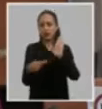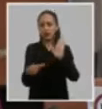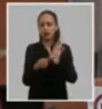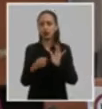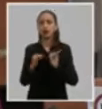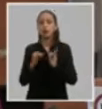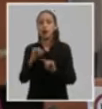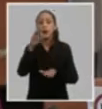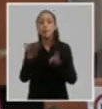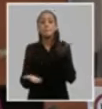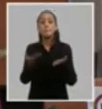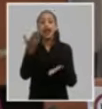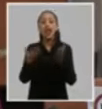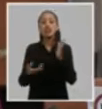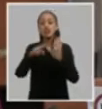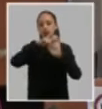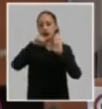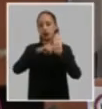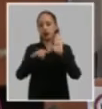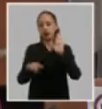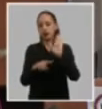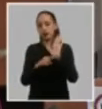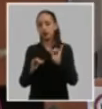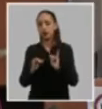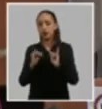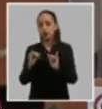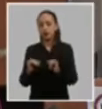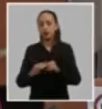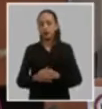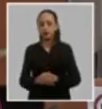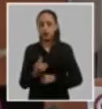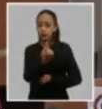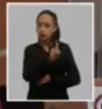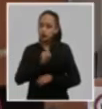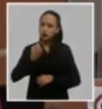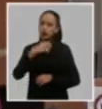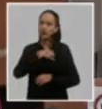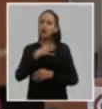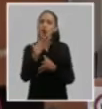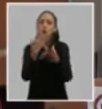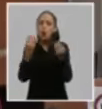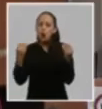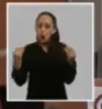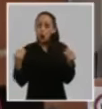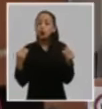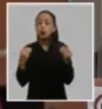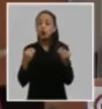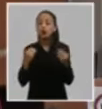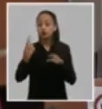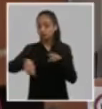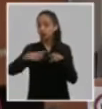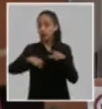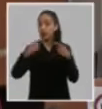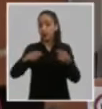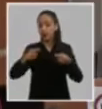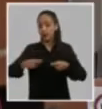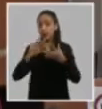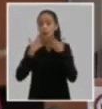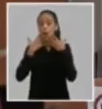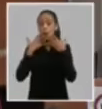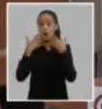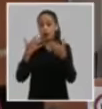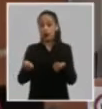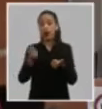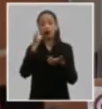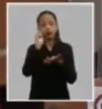balance que se hizo de los lineamientos no obstante a eso tenemos muchos desafíos que fueron recogidos en el espíritu de